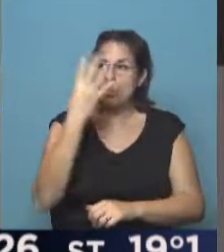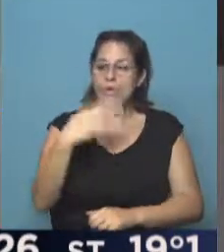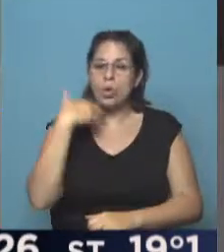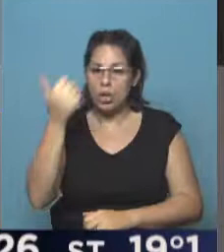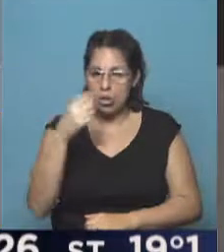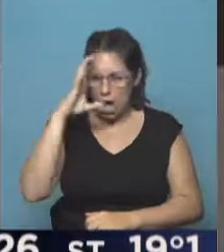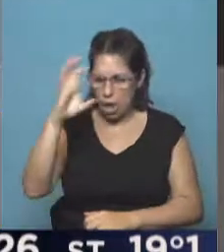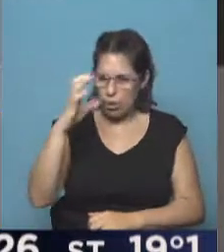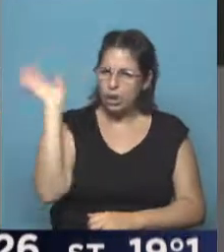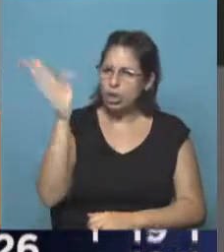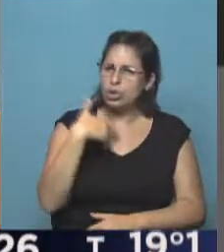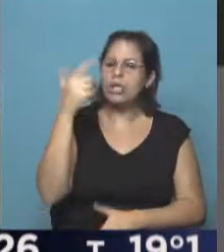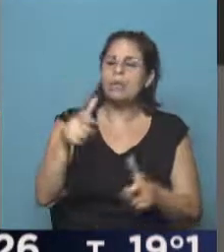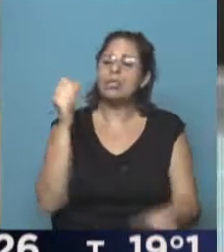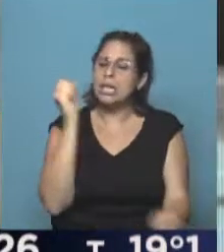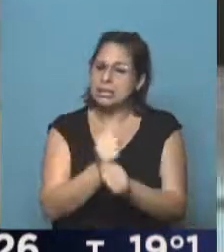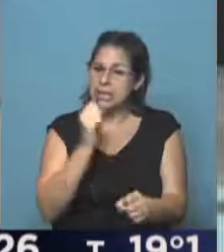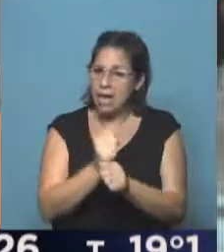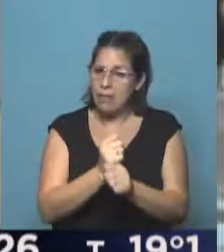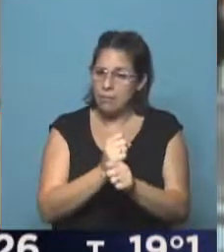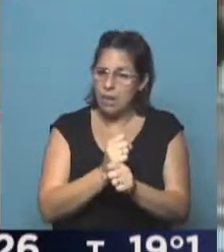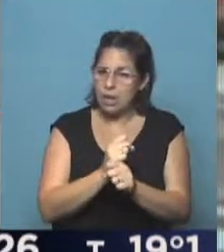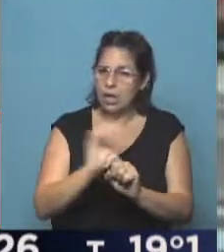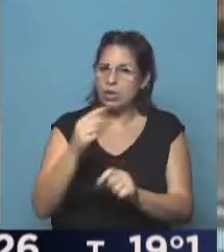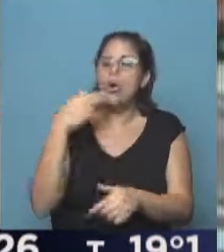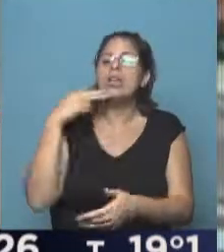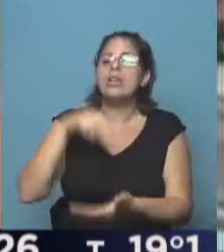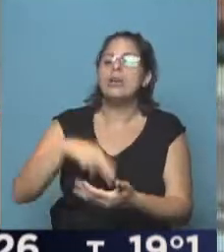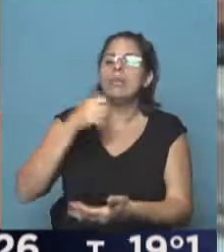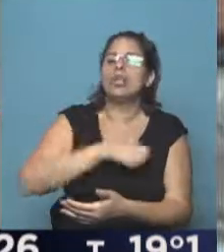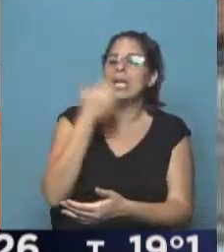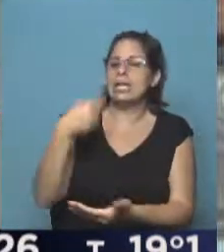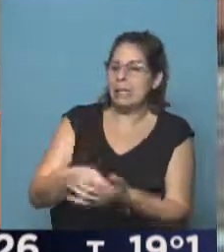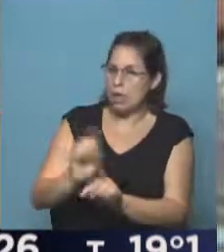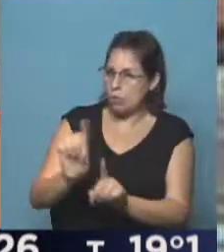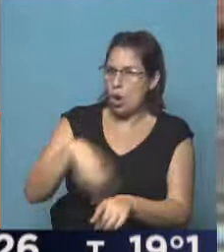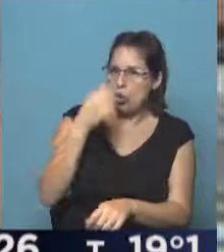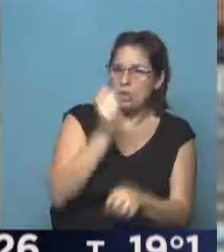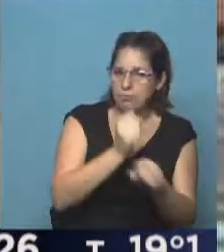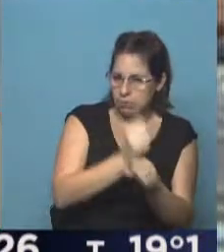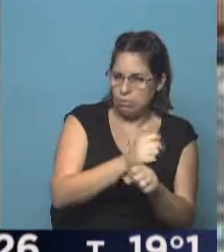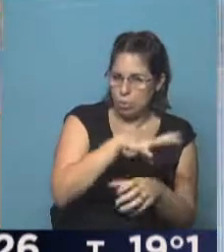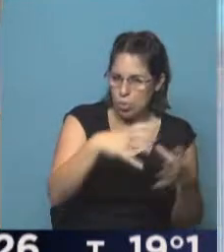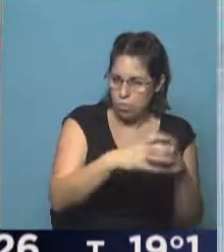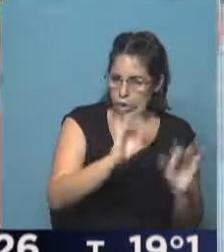Recordemos que todos los trabajadores, no los que pagan ganancias, pero todo el resto de los trabajadores, que son la mayoría,